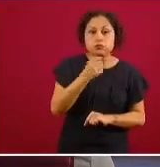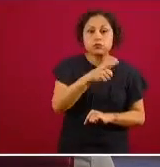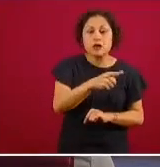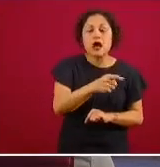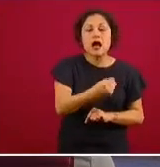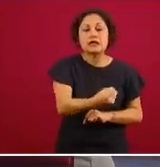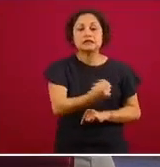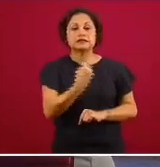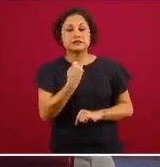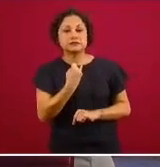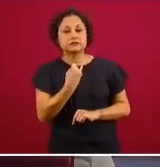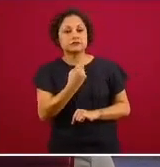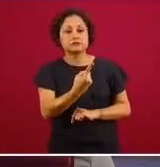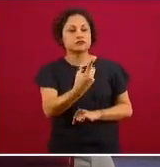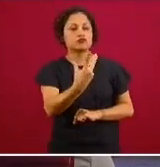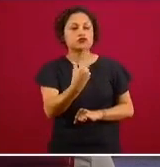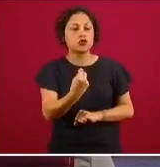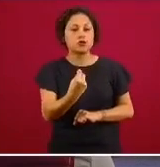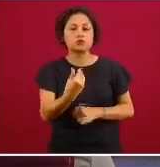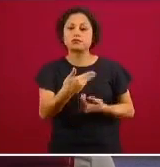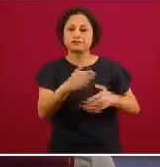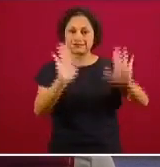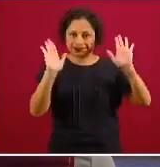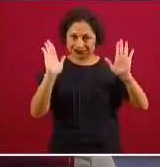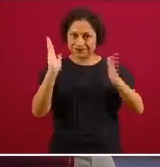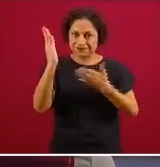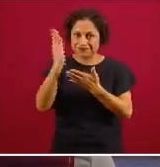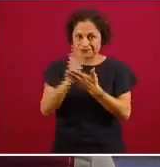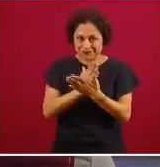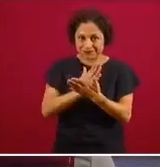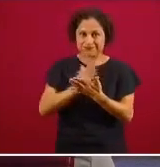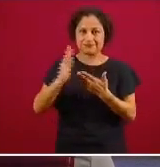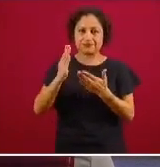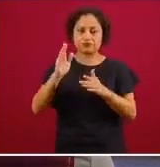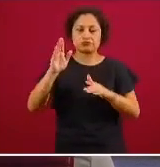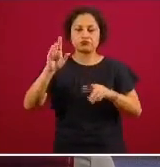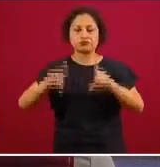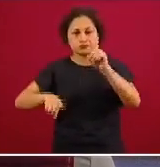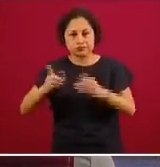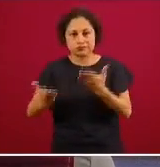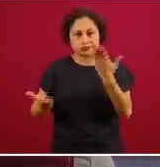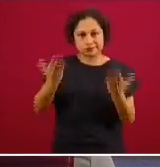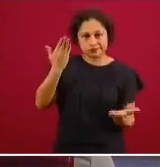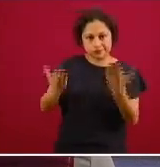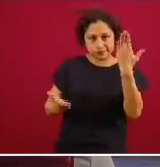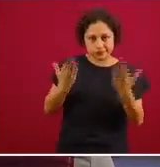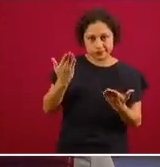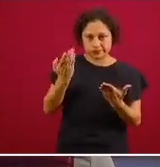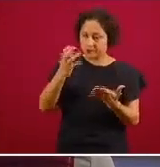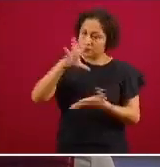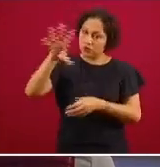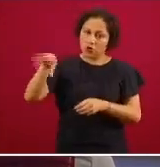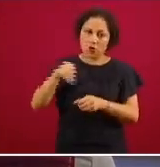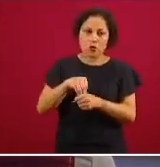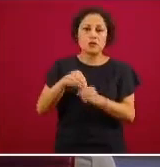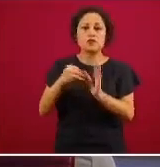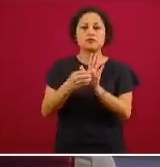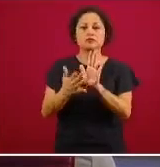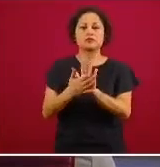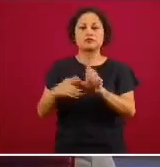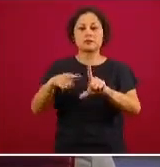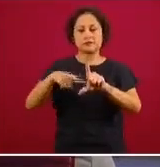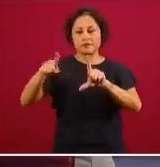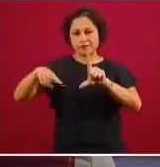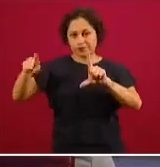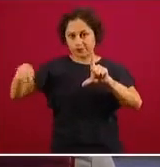cuatro quintas partes no se confirmaron y este lo vamos a estar presentando a lo largo de los siguientes días y